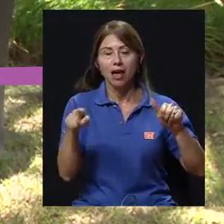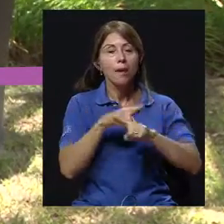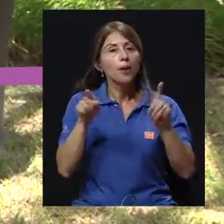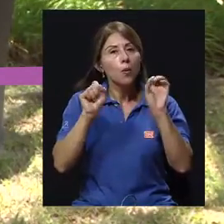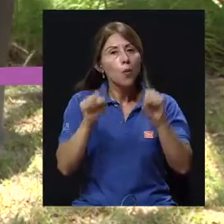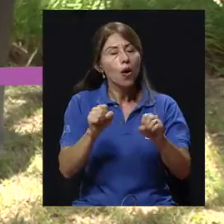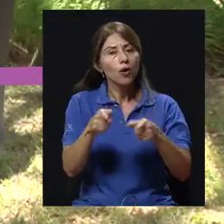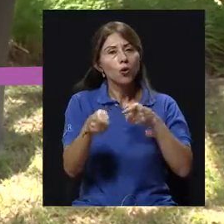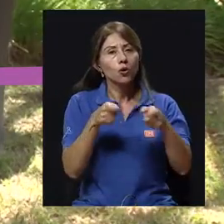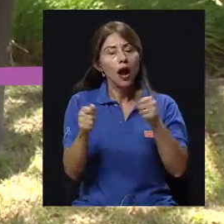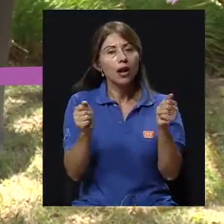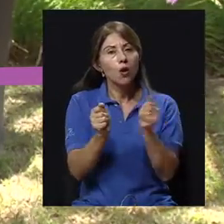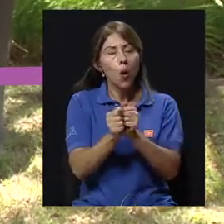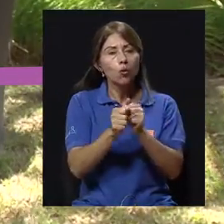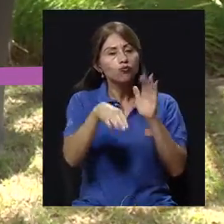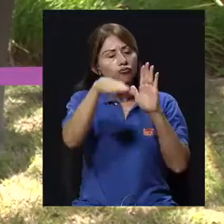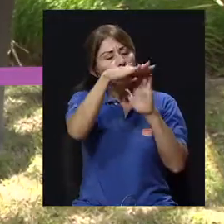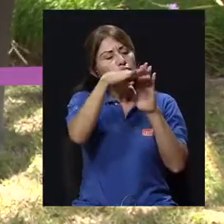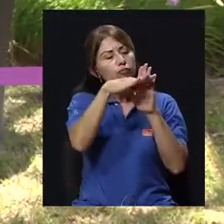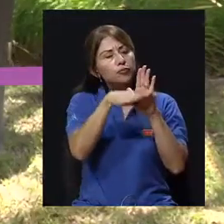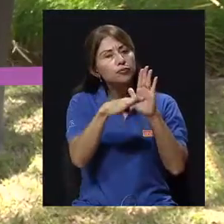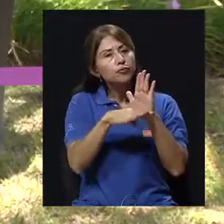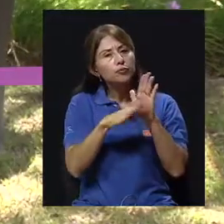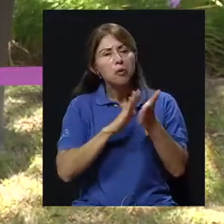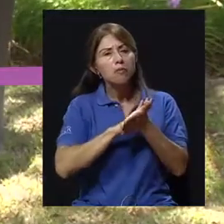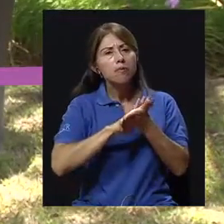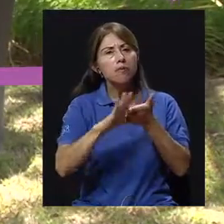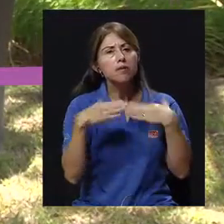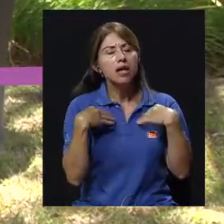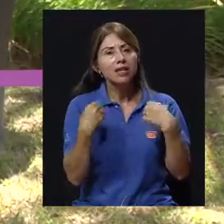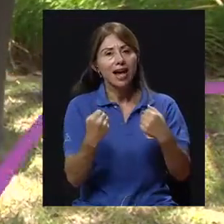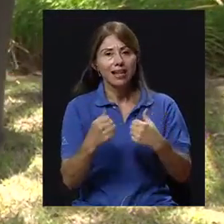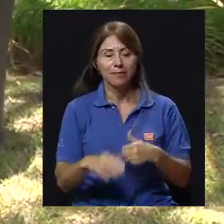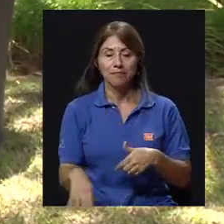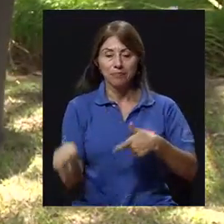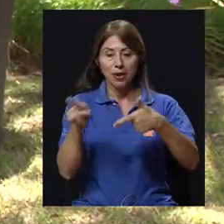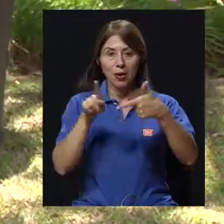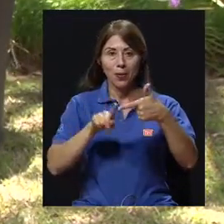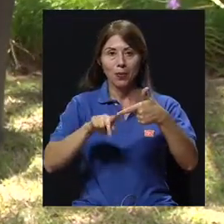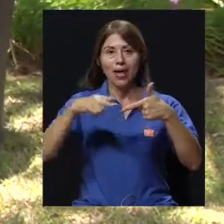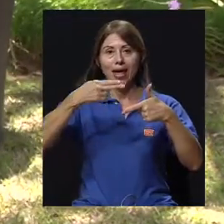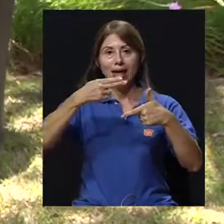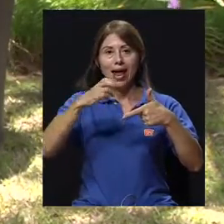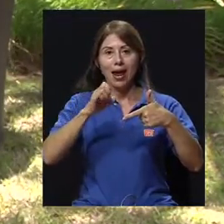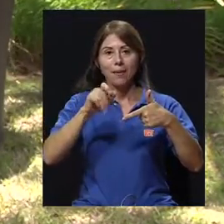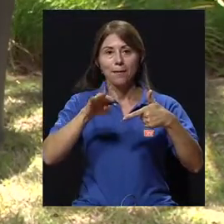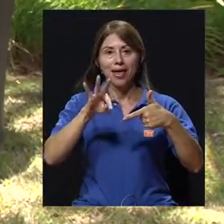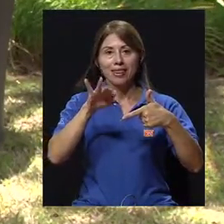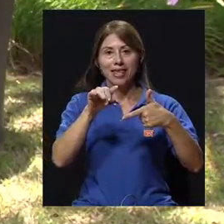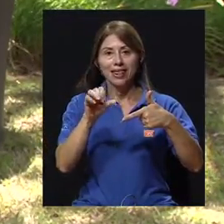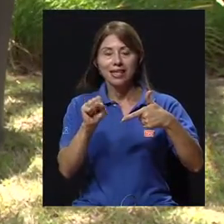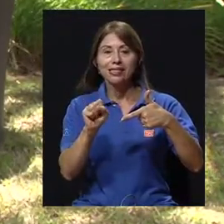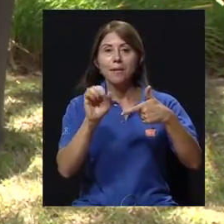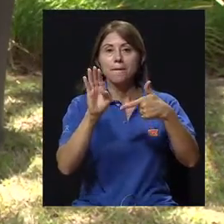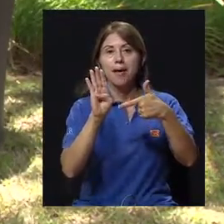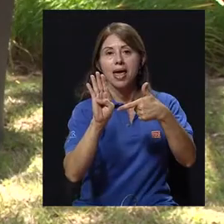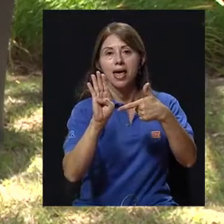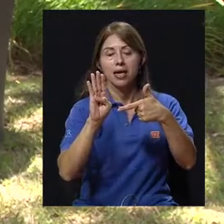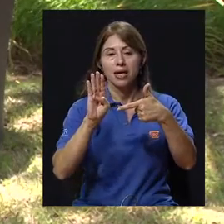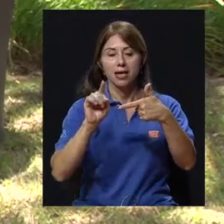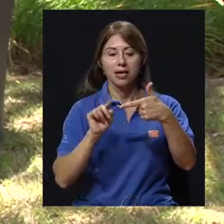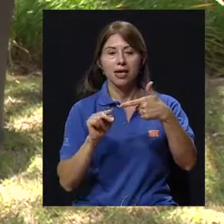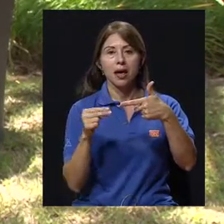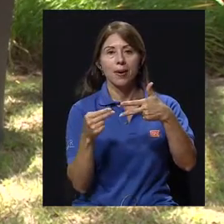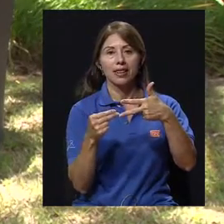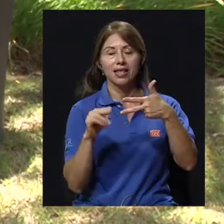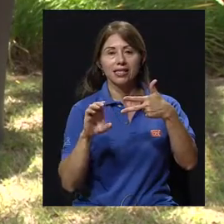sanitarias. Posteriormente tenemos la hepatitis B y la hepatitis C. La